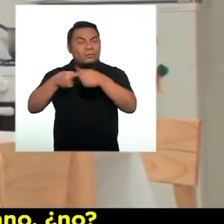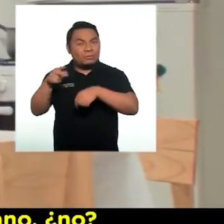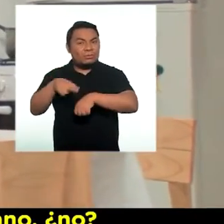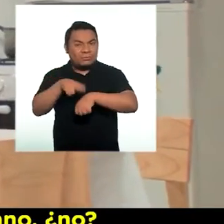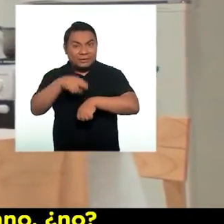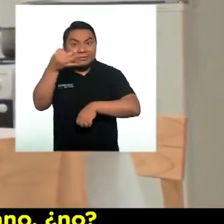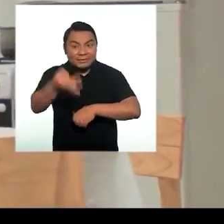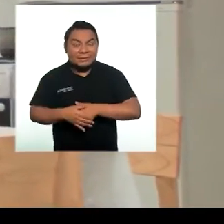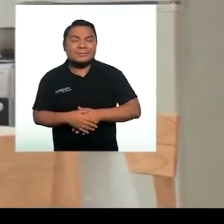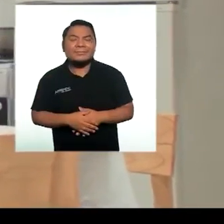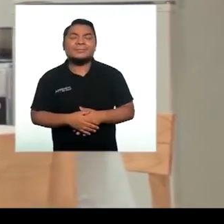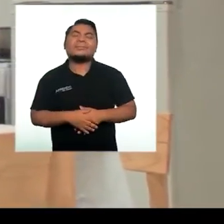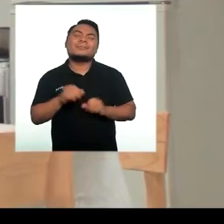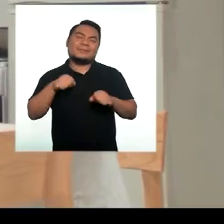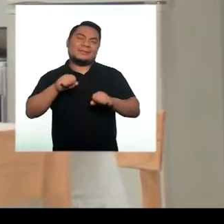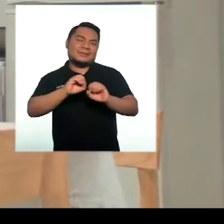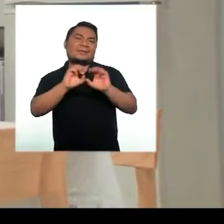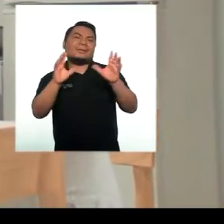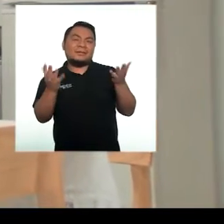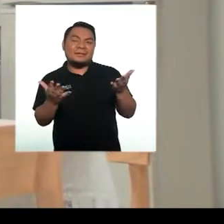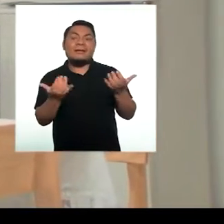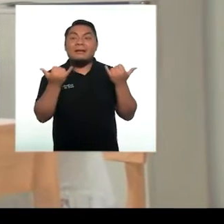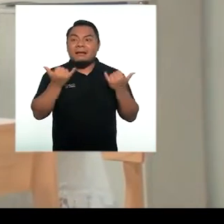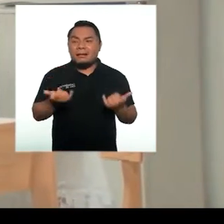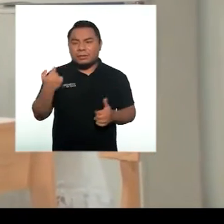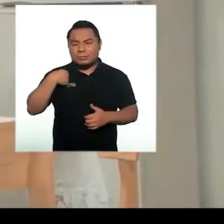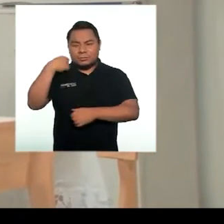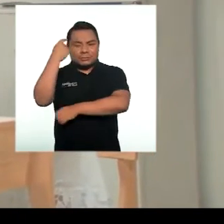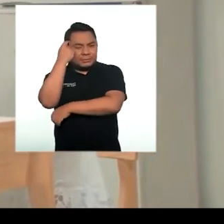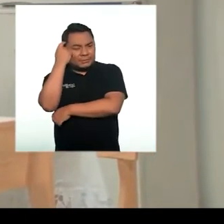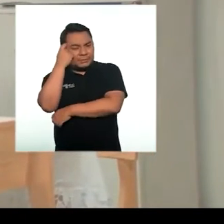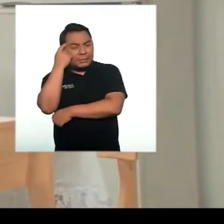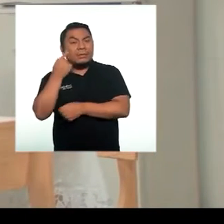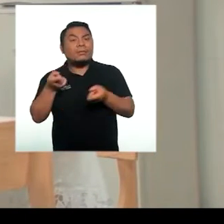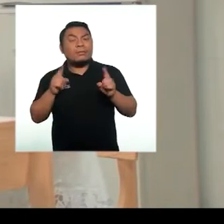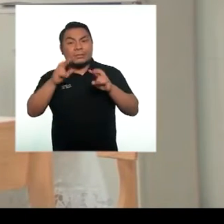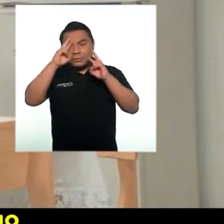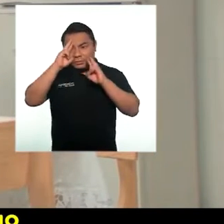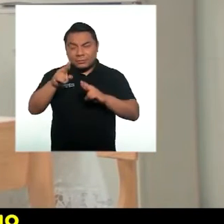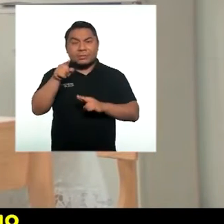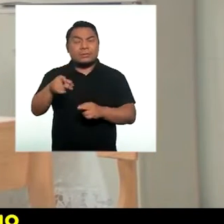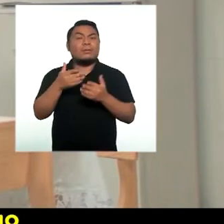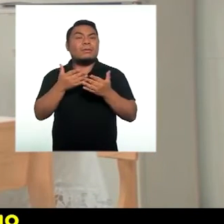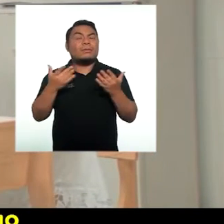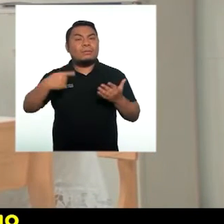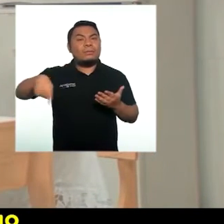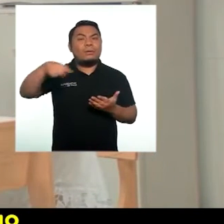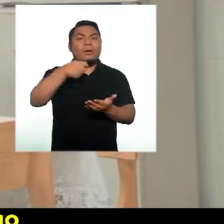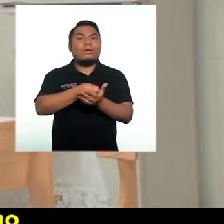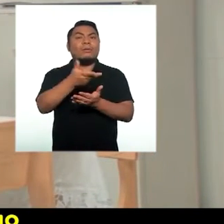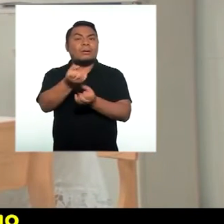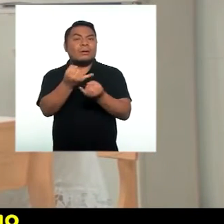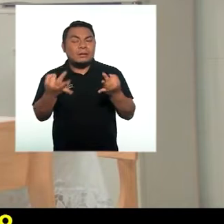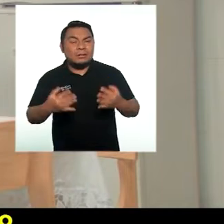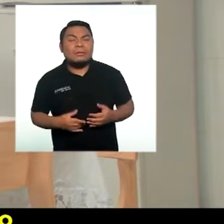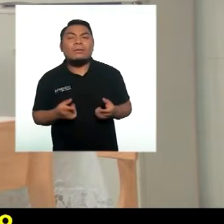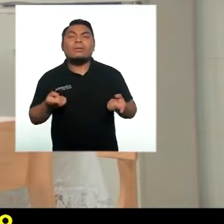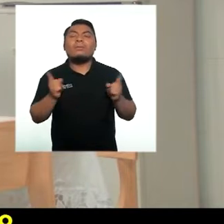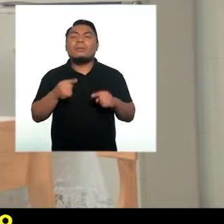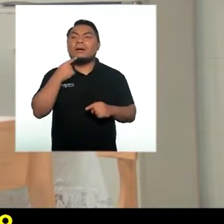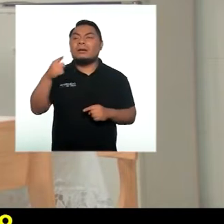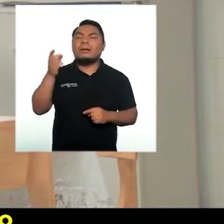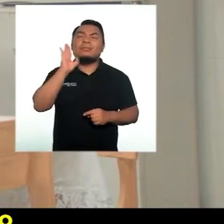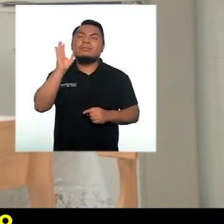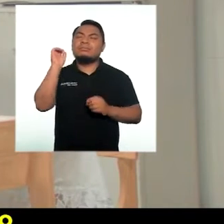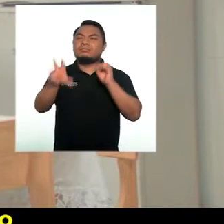cotidiano, ¿no? Claro. Ahora que lo pienso, cuando respetamos las colas para comprar algo o